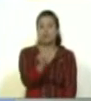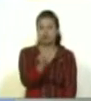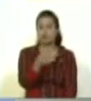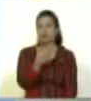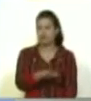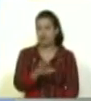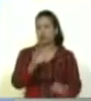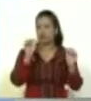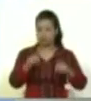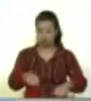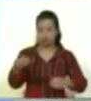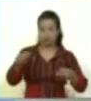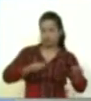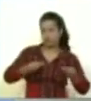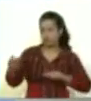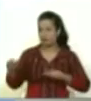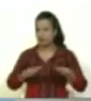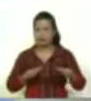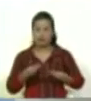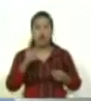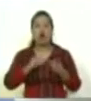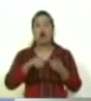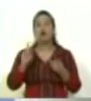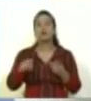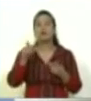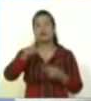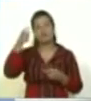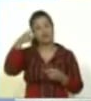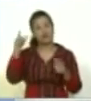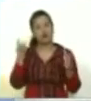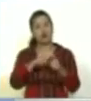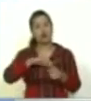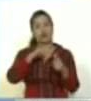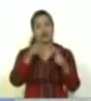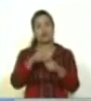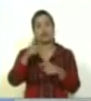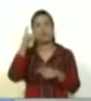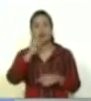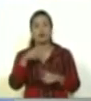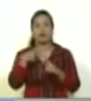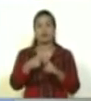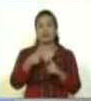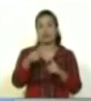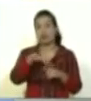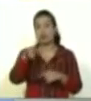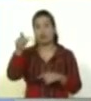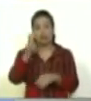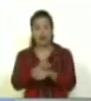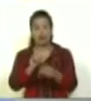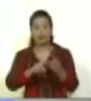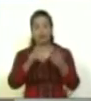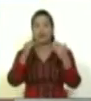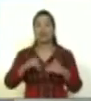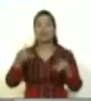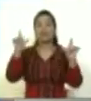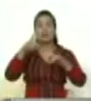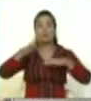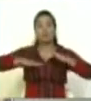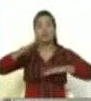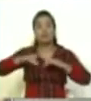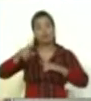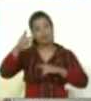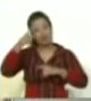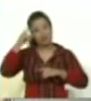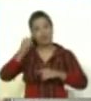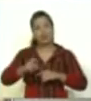partes del país. Están los compañeros del colectivo Bolívar Sandino y Martí en el estado Vargas, TV Petar en Miranda. Y todos ellos han